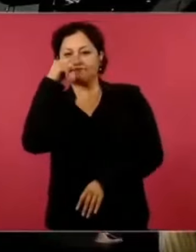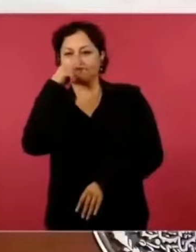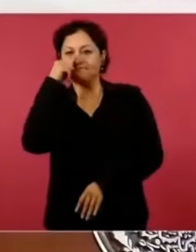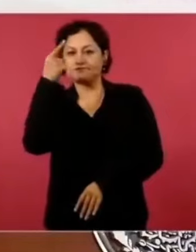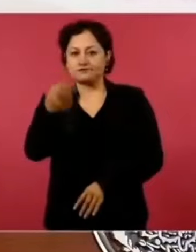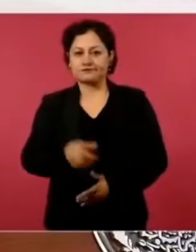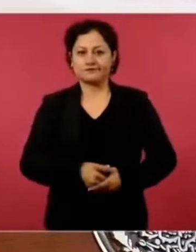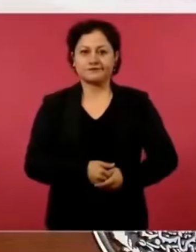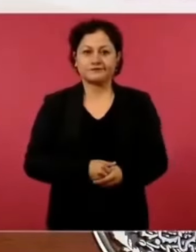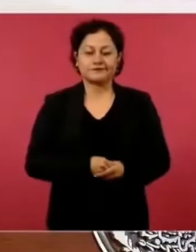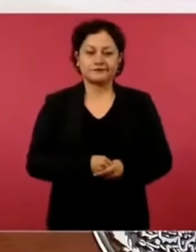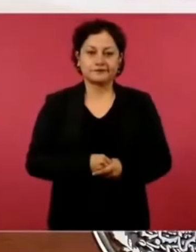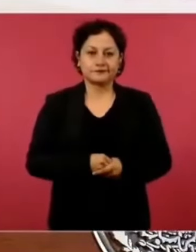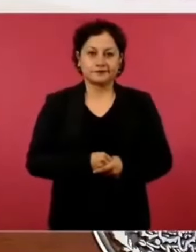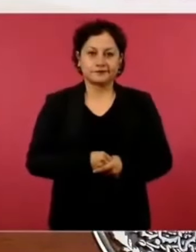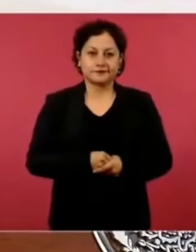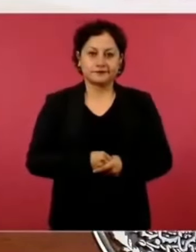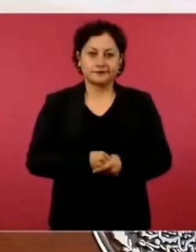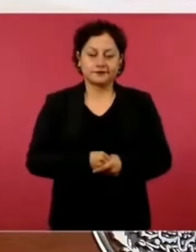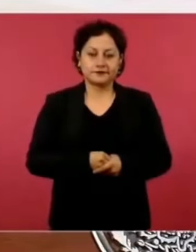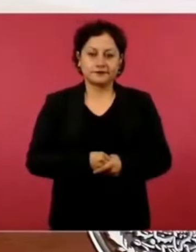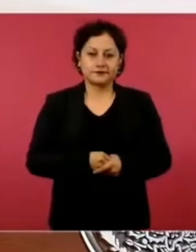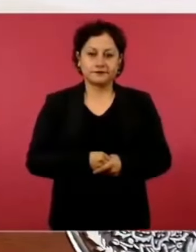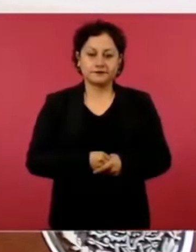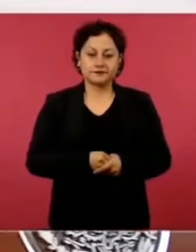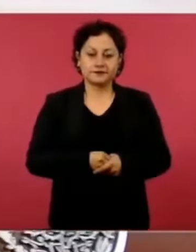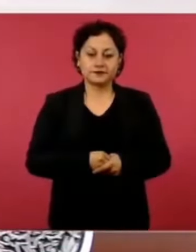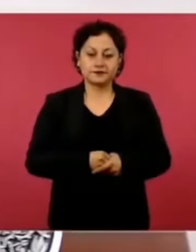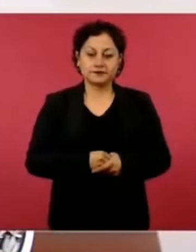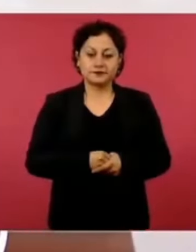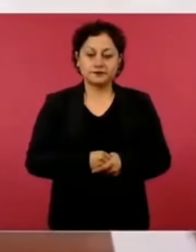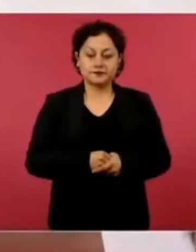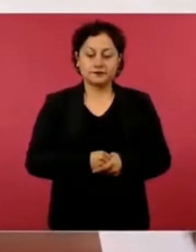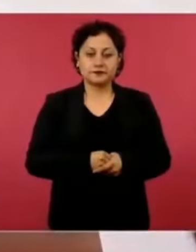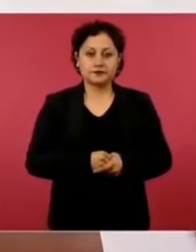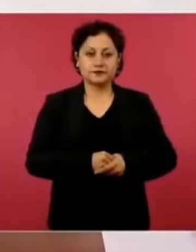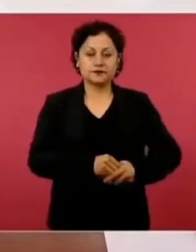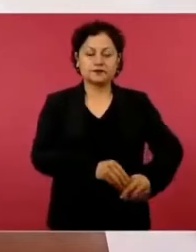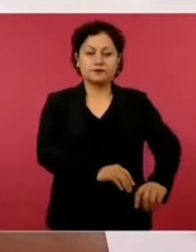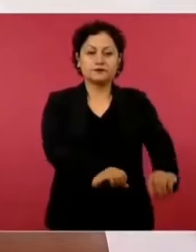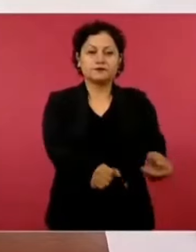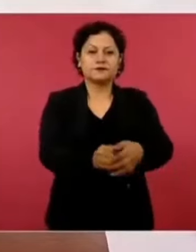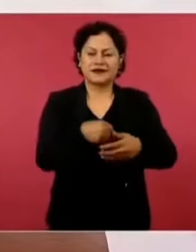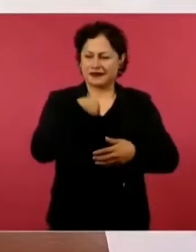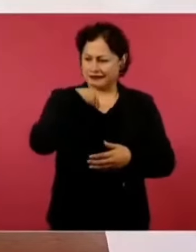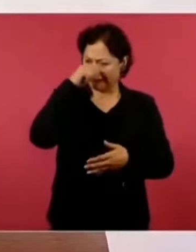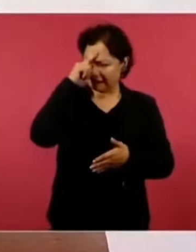del financiero creo